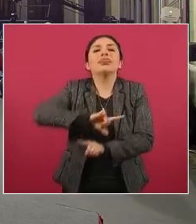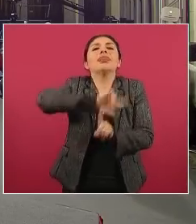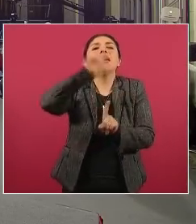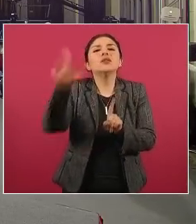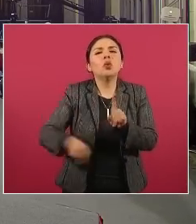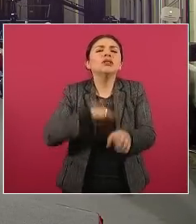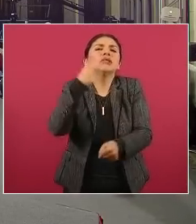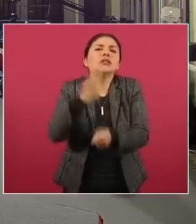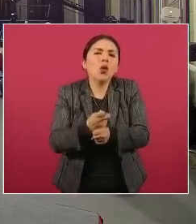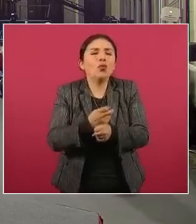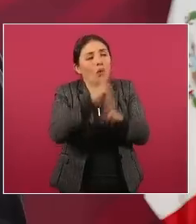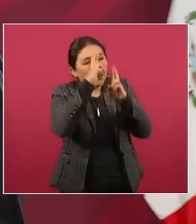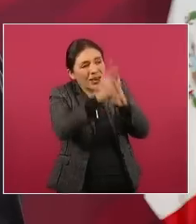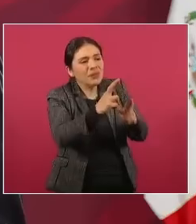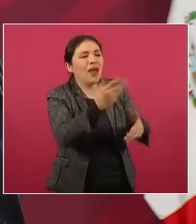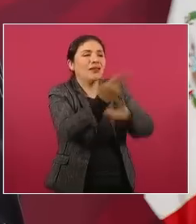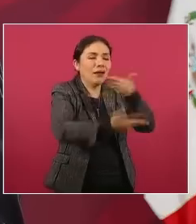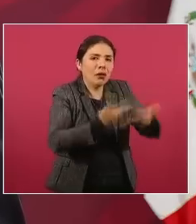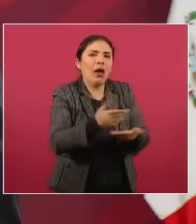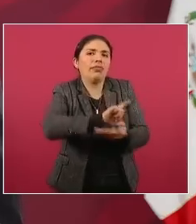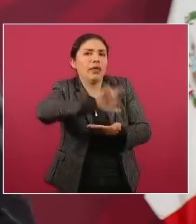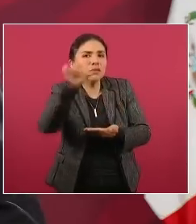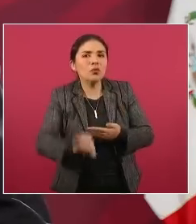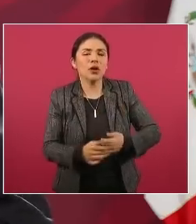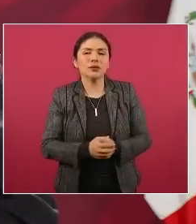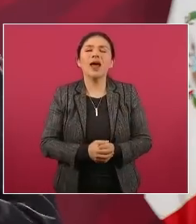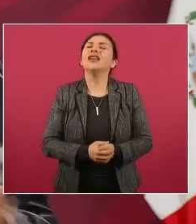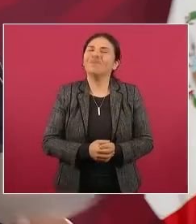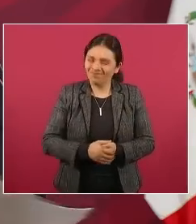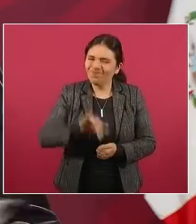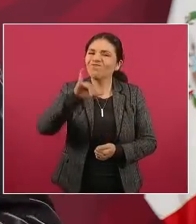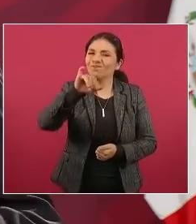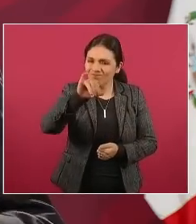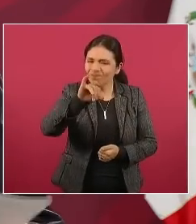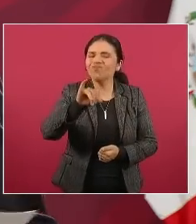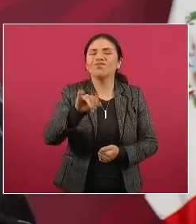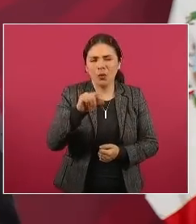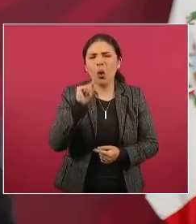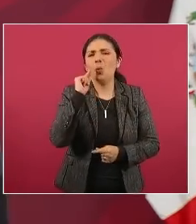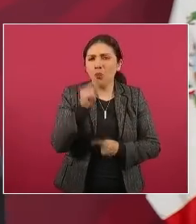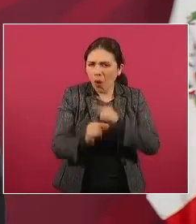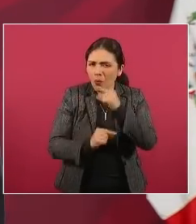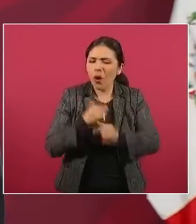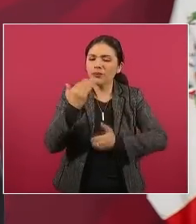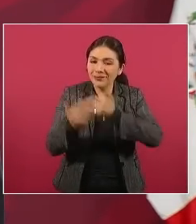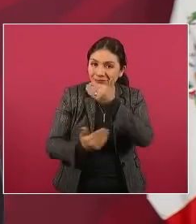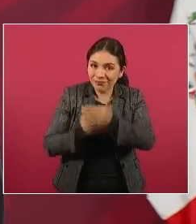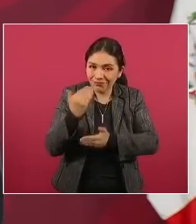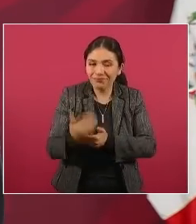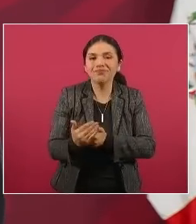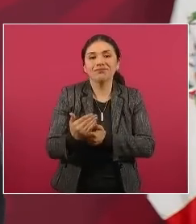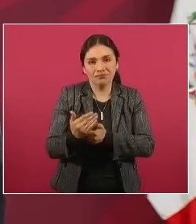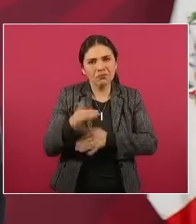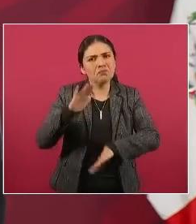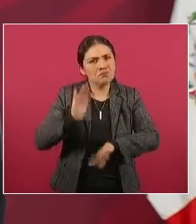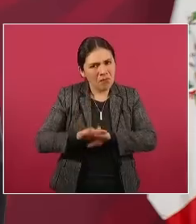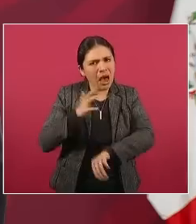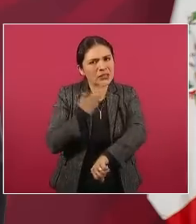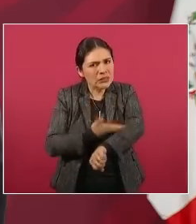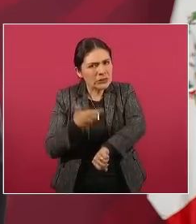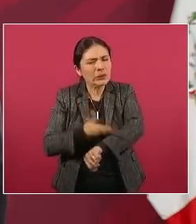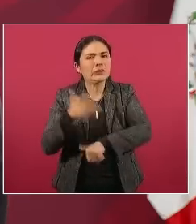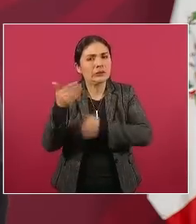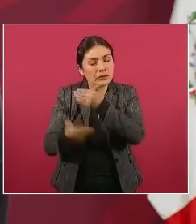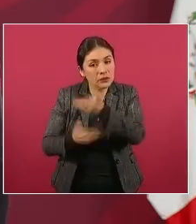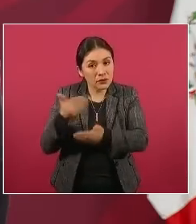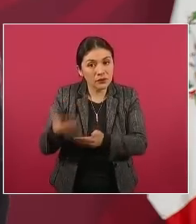porque son soldados campesinos no no no no la madre son criminales esos son